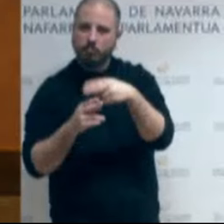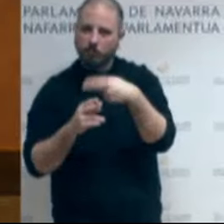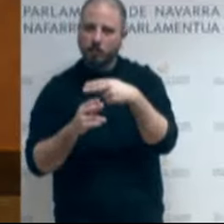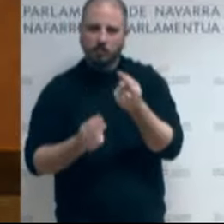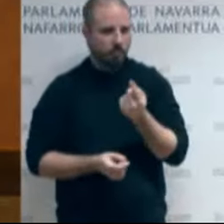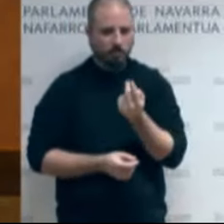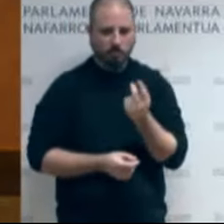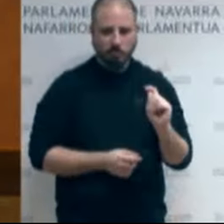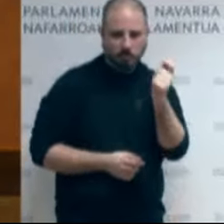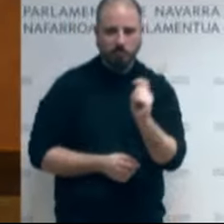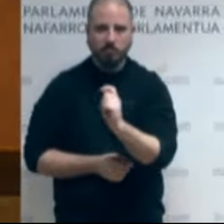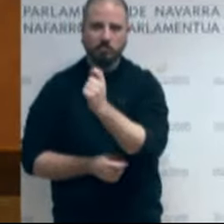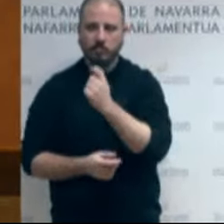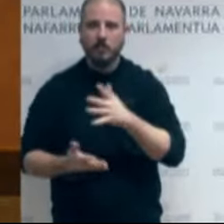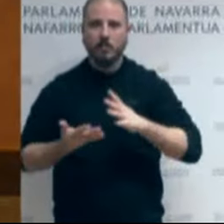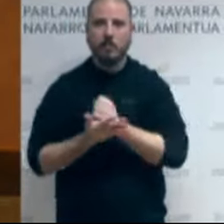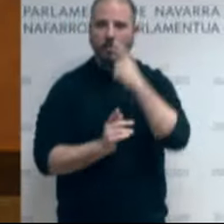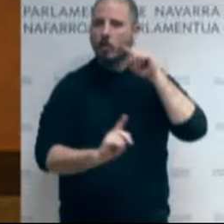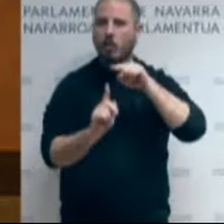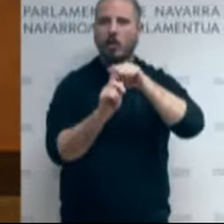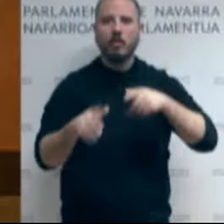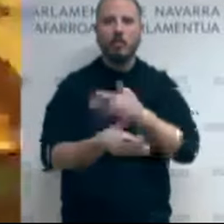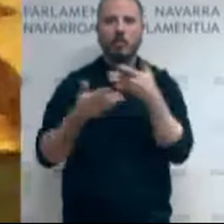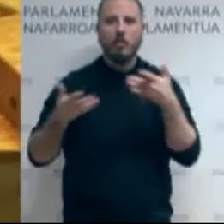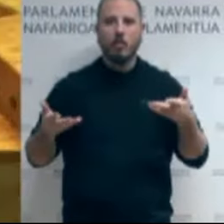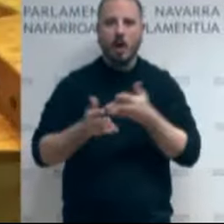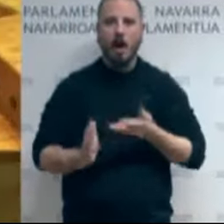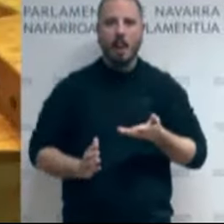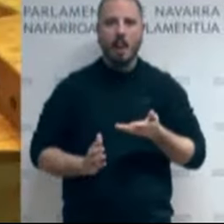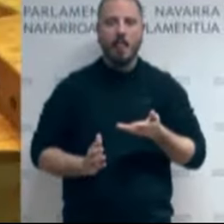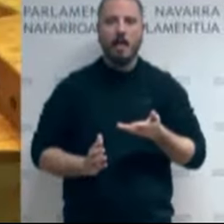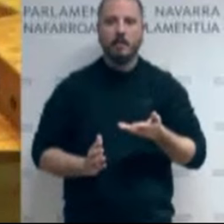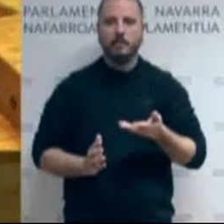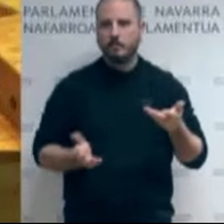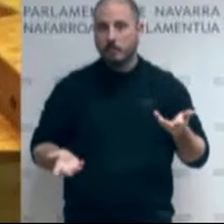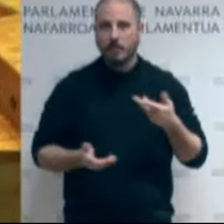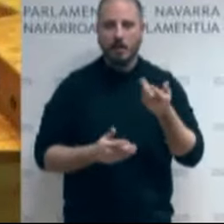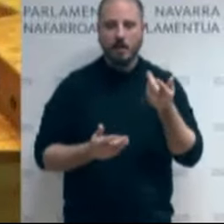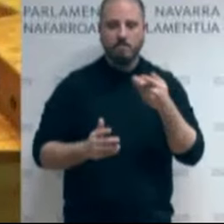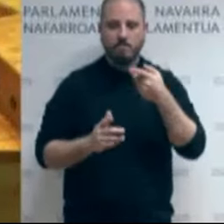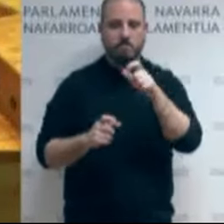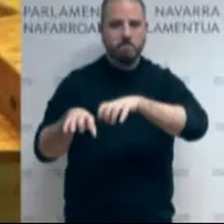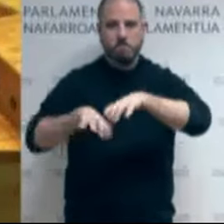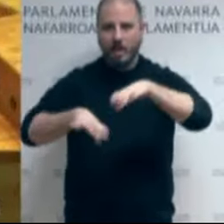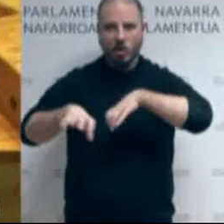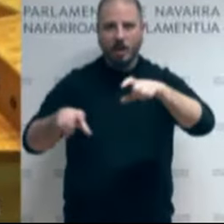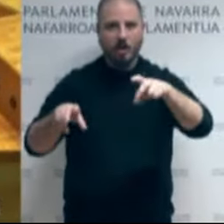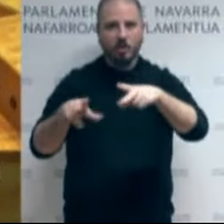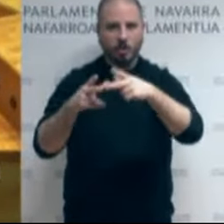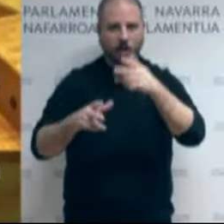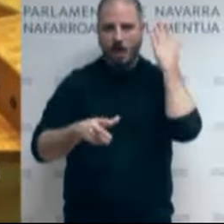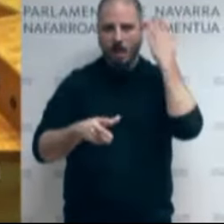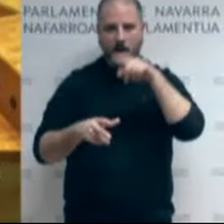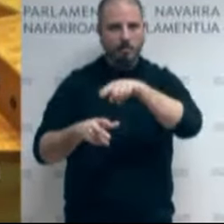todos ellos encaminados a mejorar las condiciones de vida de la mayoría social de